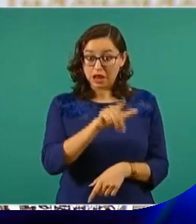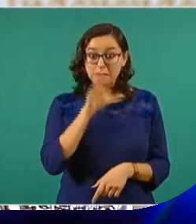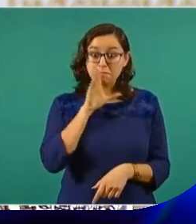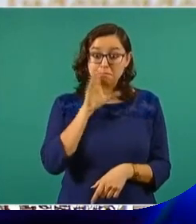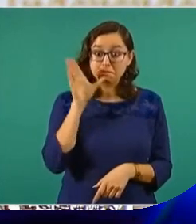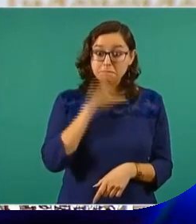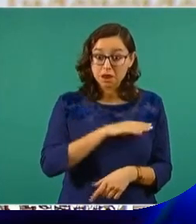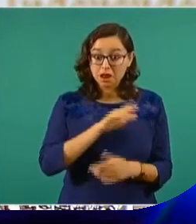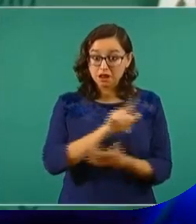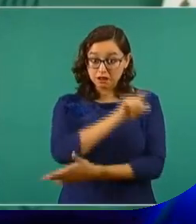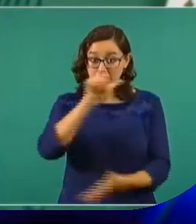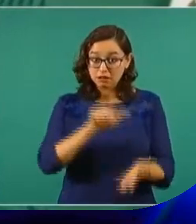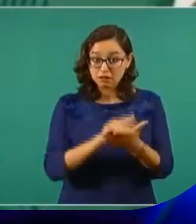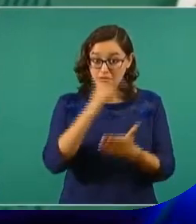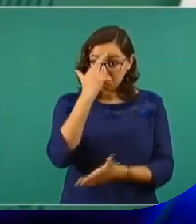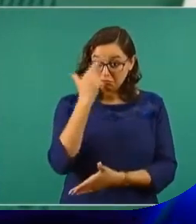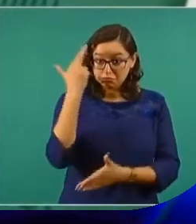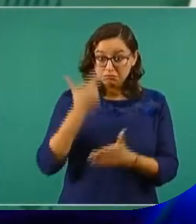encubro a nadie.